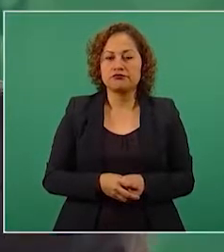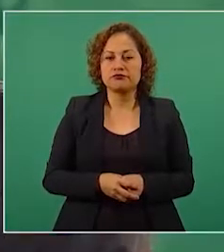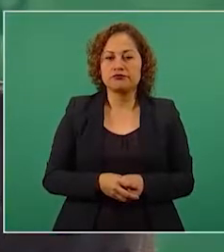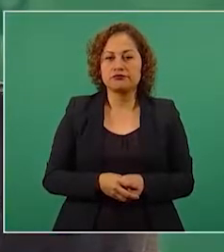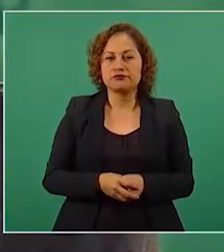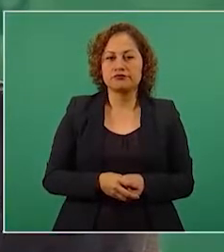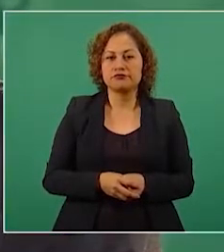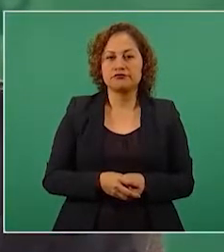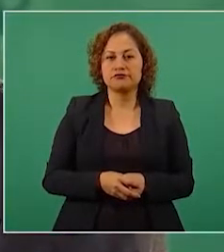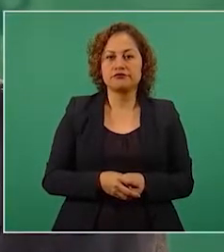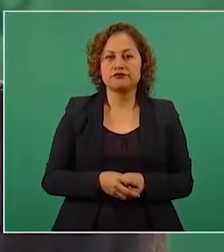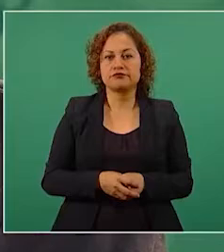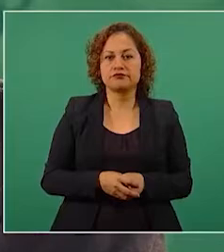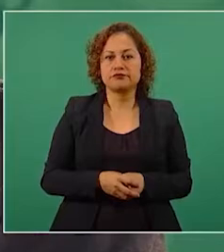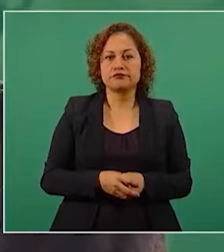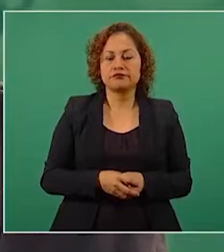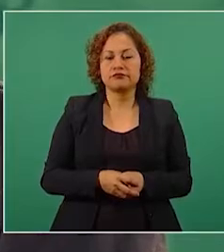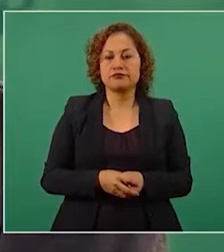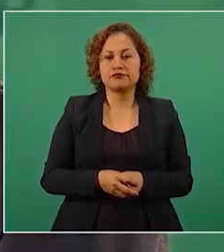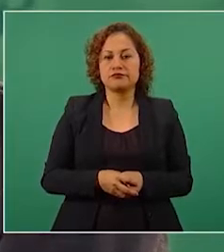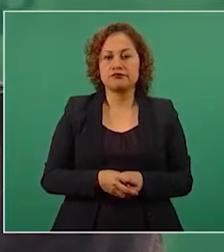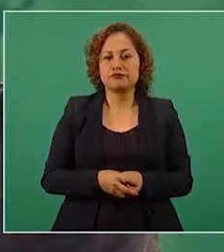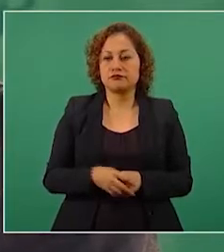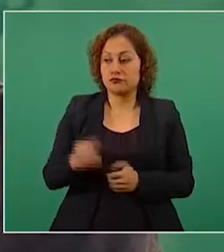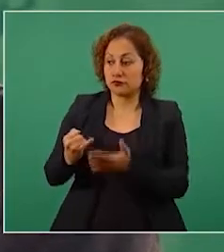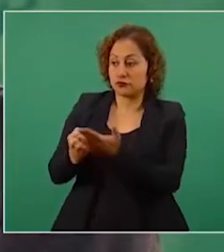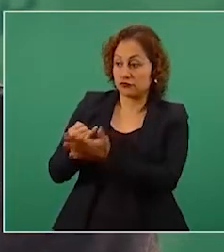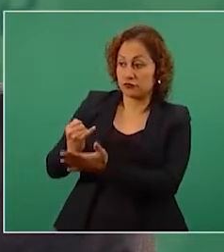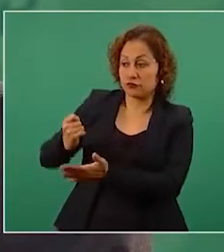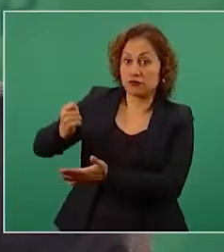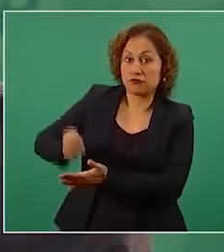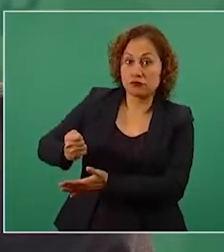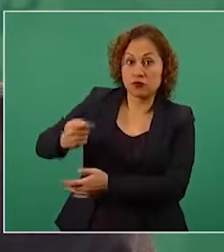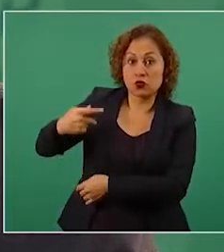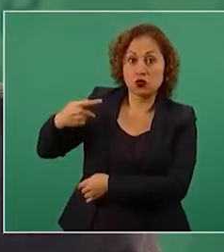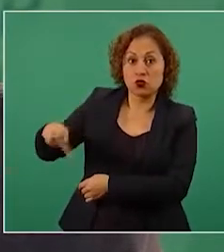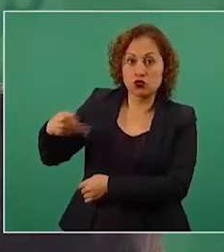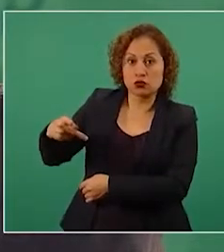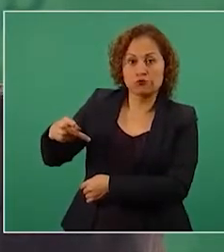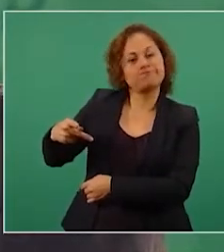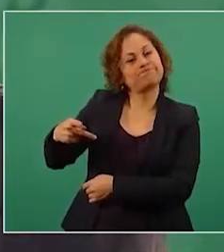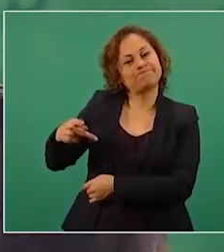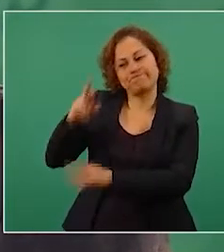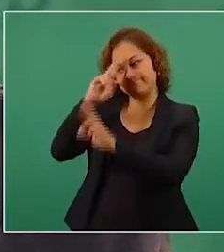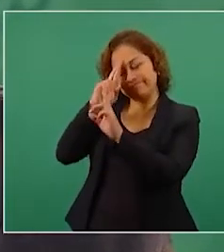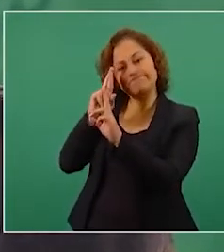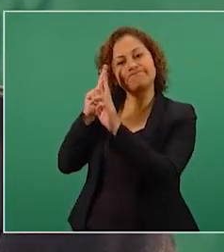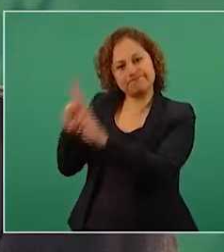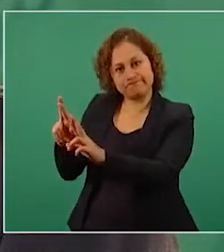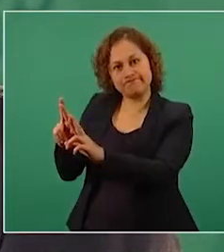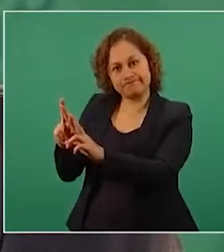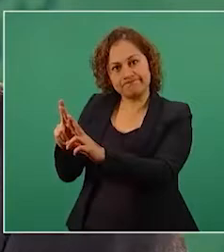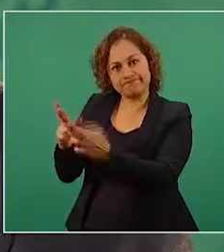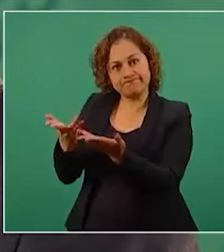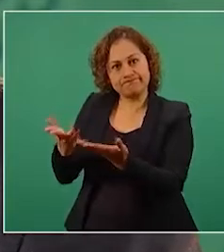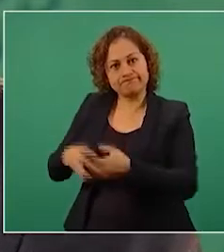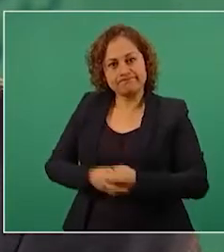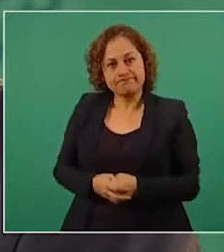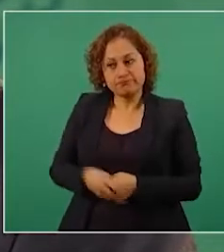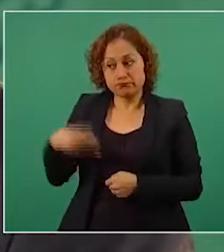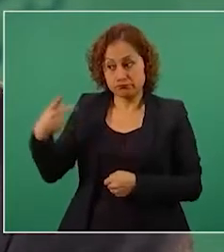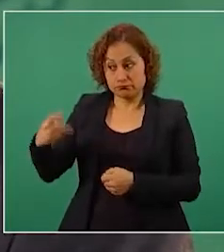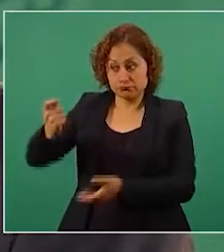veredicto, la